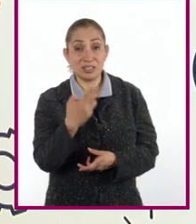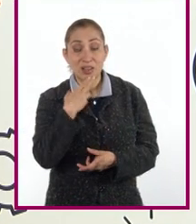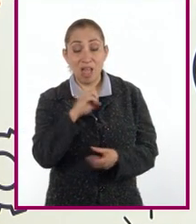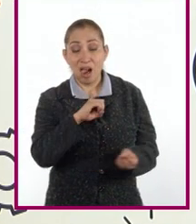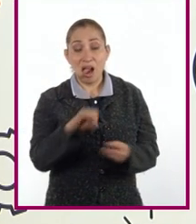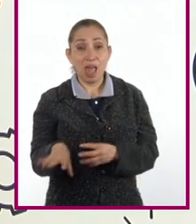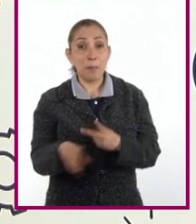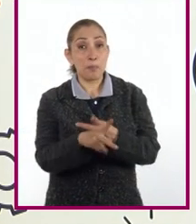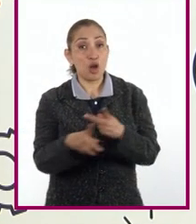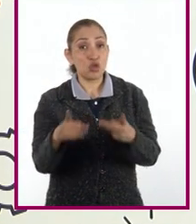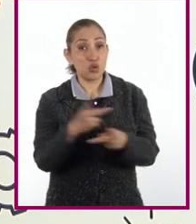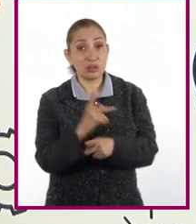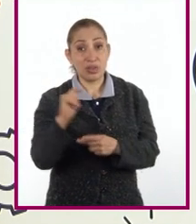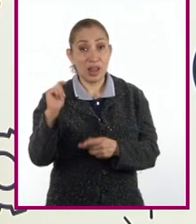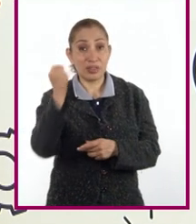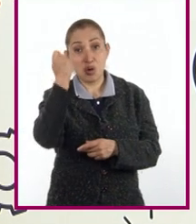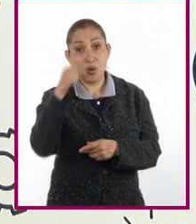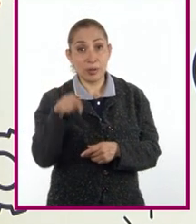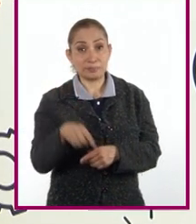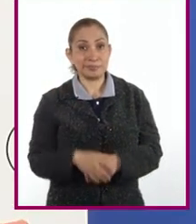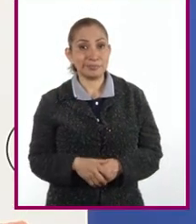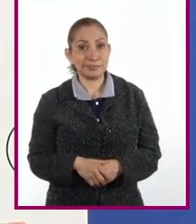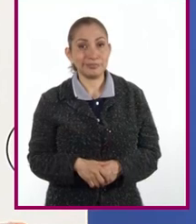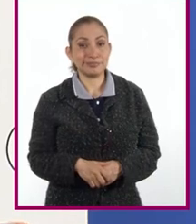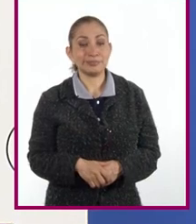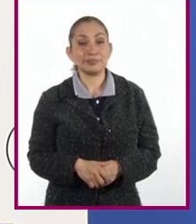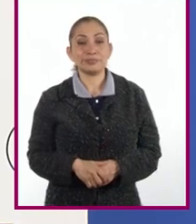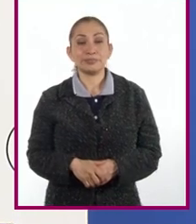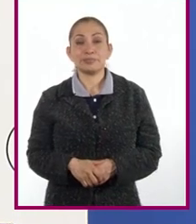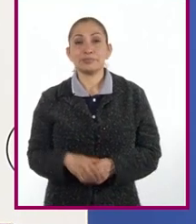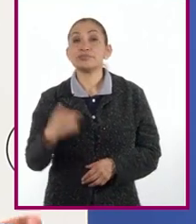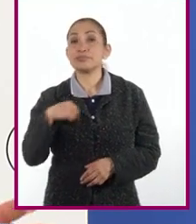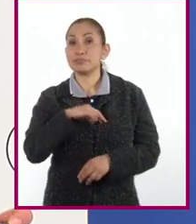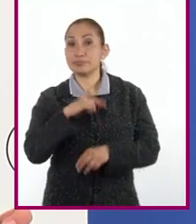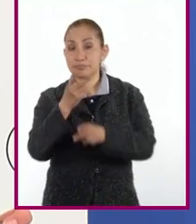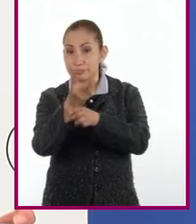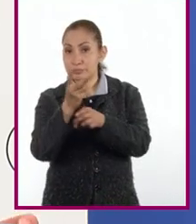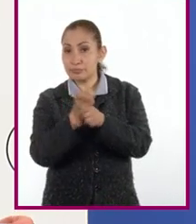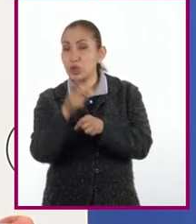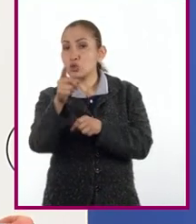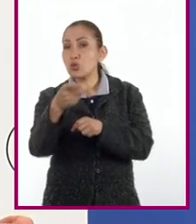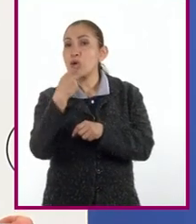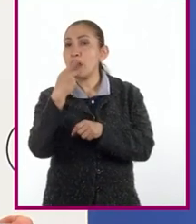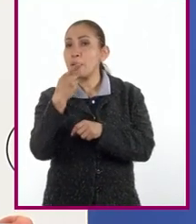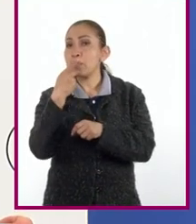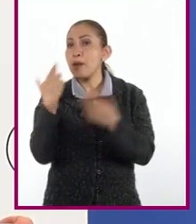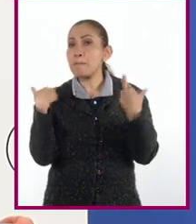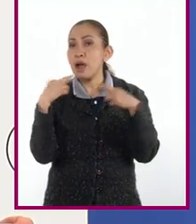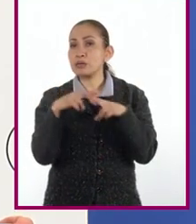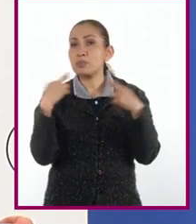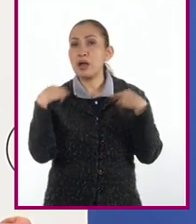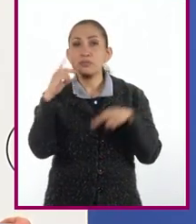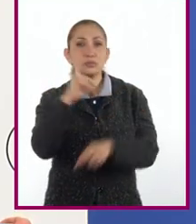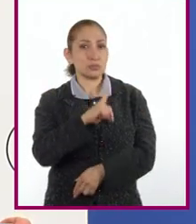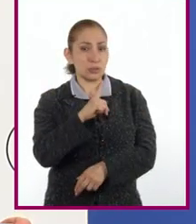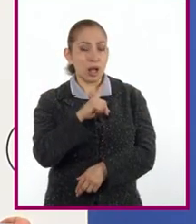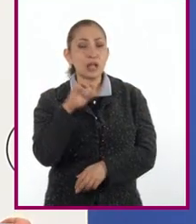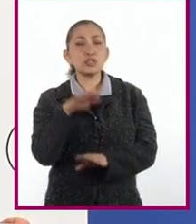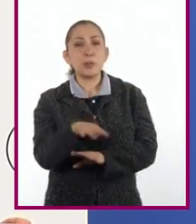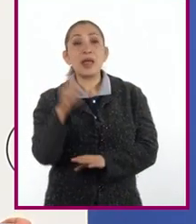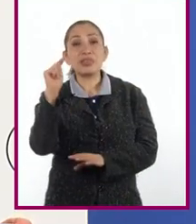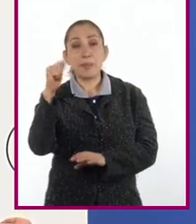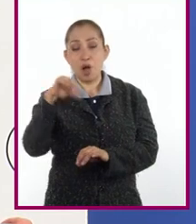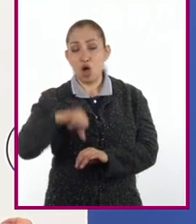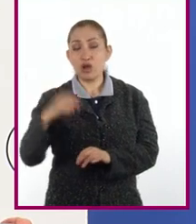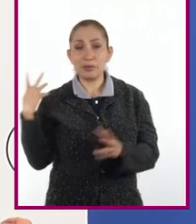desechos de productos tecnológicos. Los invitamos a que comenten con su profesora o profesor sobre los